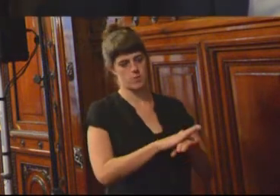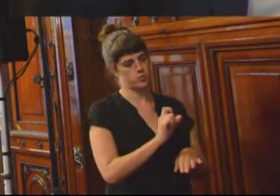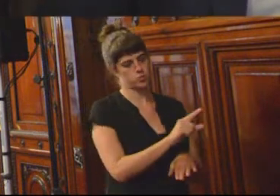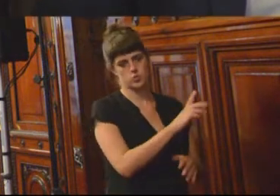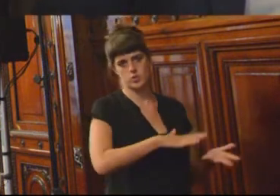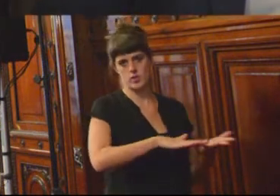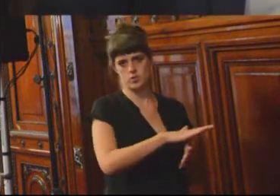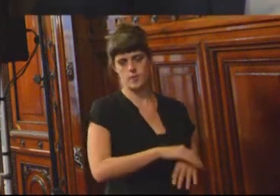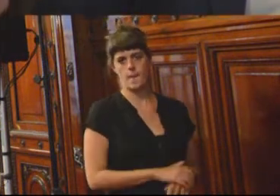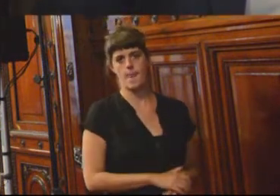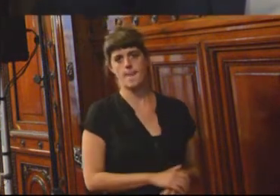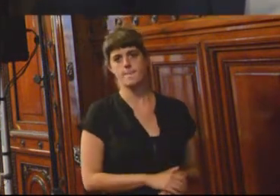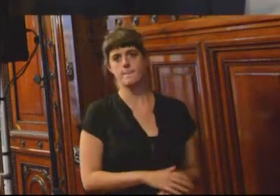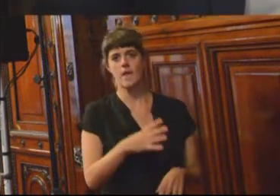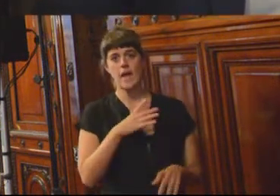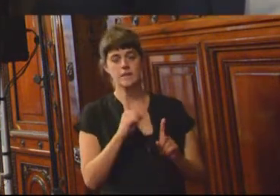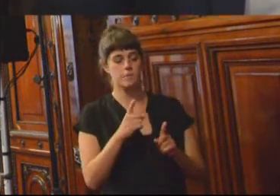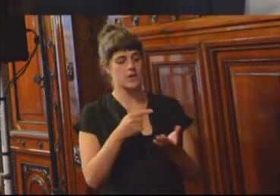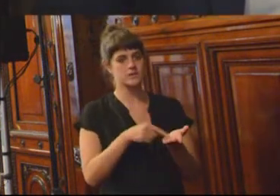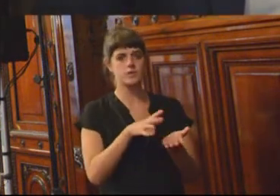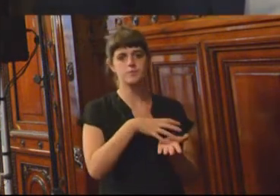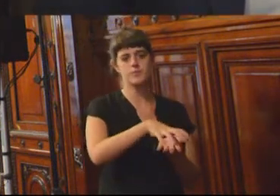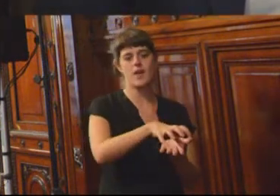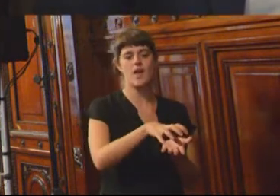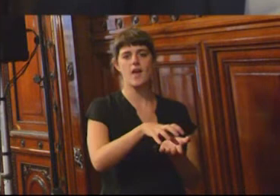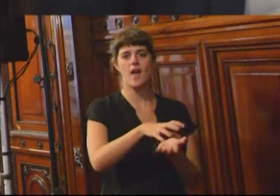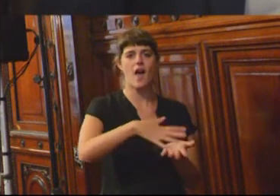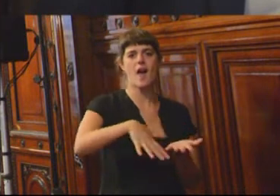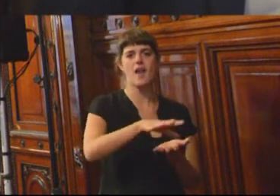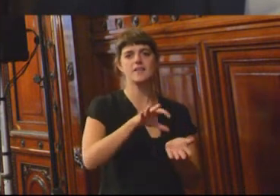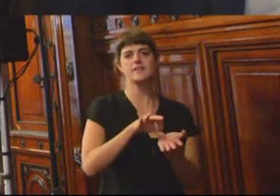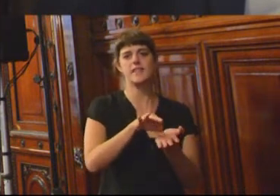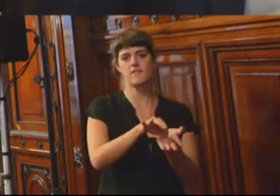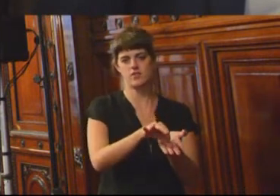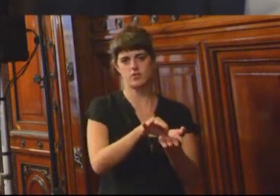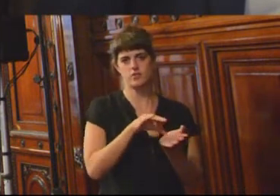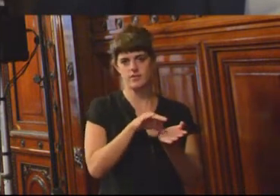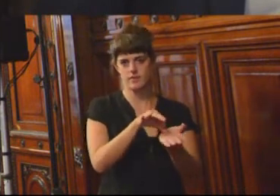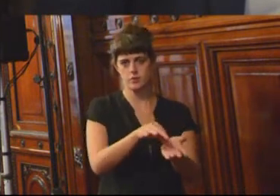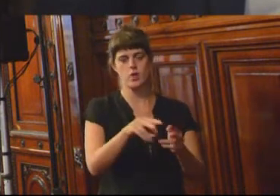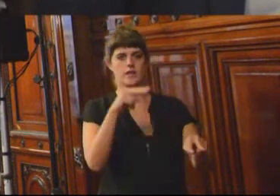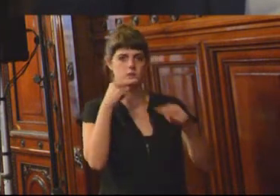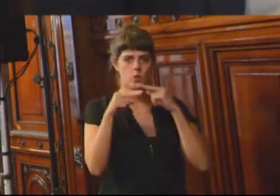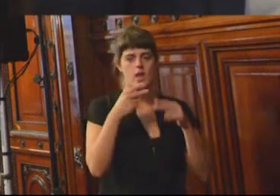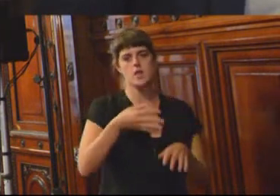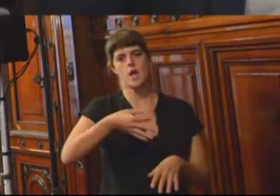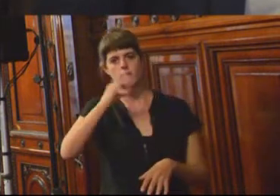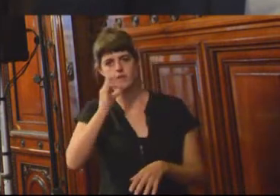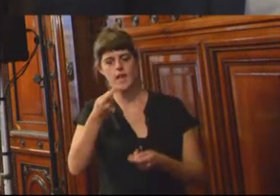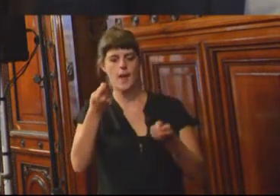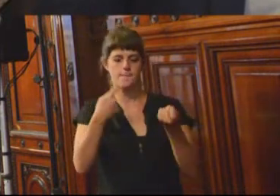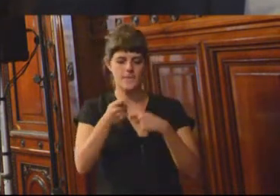Un centro donde se nuclea un área de servicios. La cárcel tiene un centro de cordón. Un centro de servicios, restaurante, cafetería, almacén,